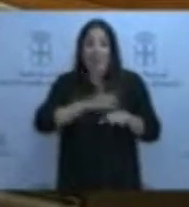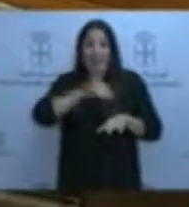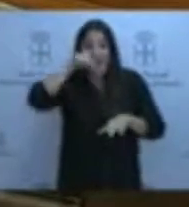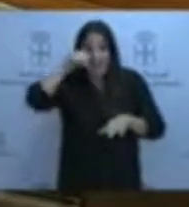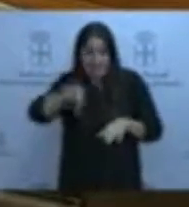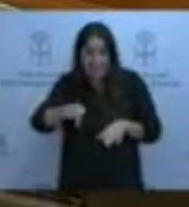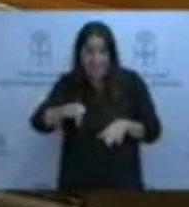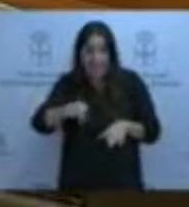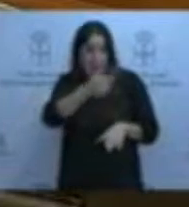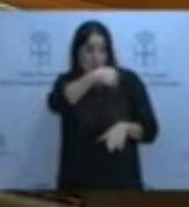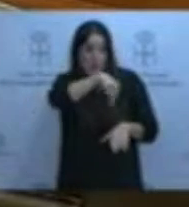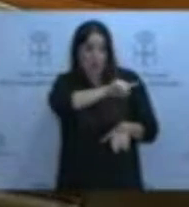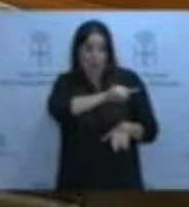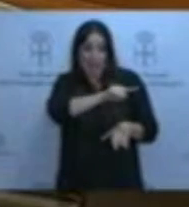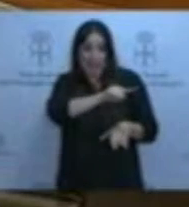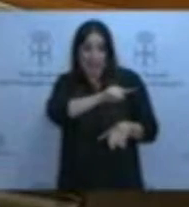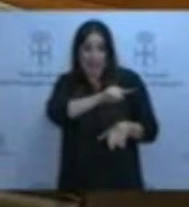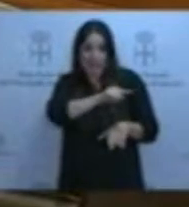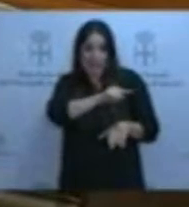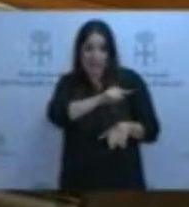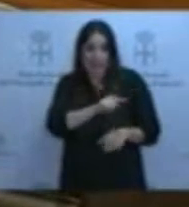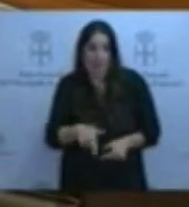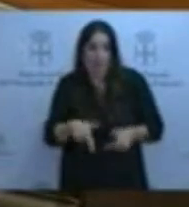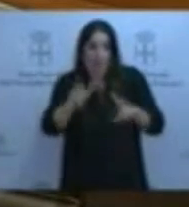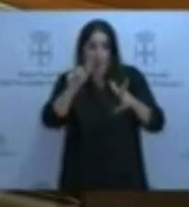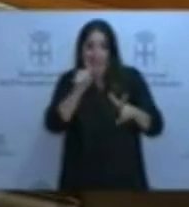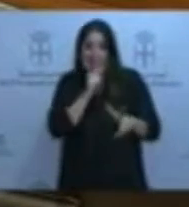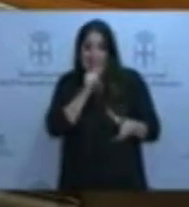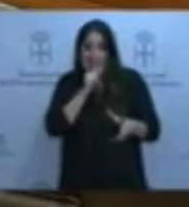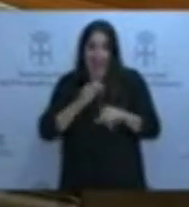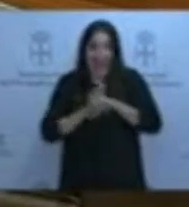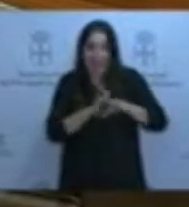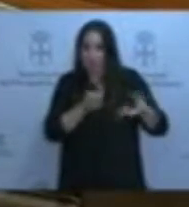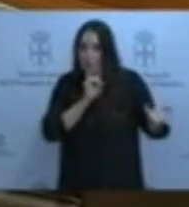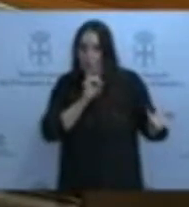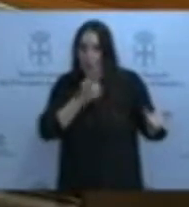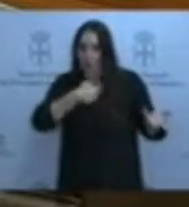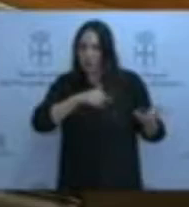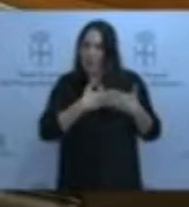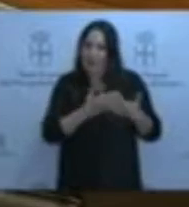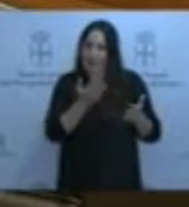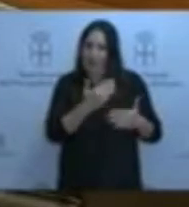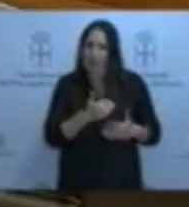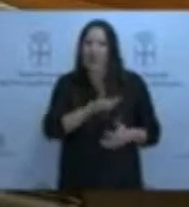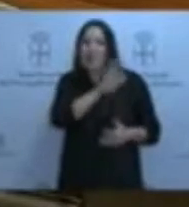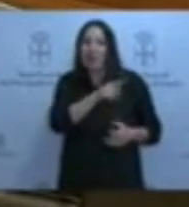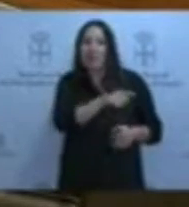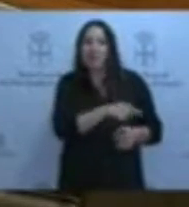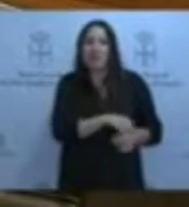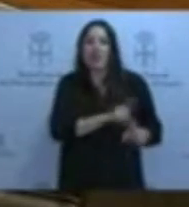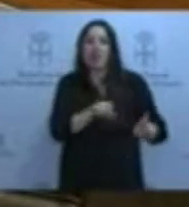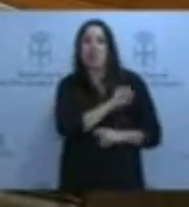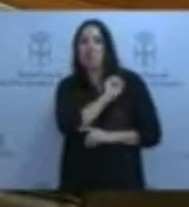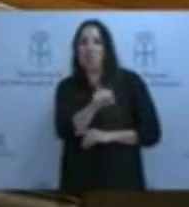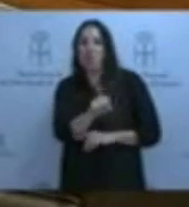siquiera fueron capaces de dar luz verde. Más bien, danos que pensar que en vez de plácida indiferencia lo de la